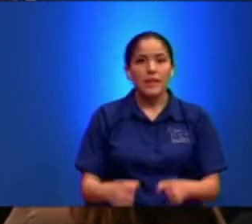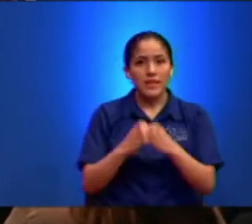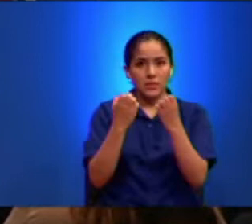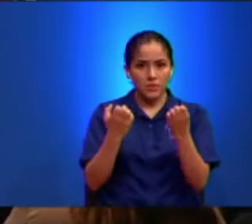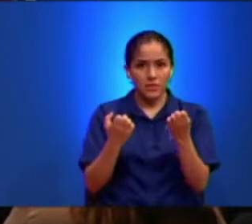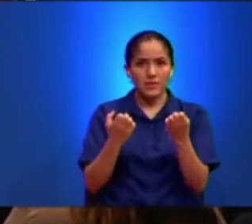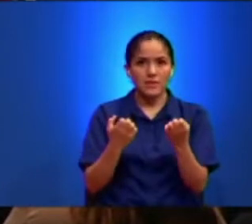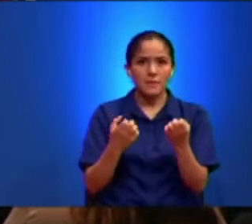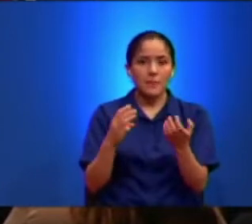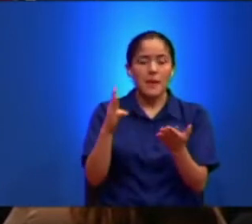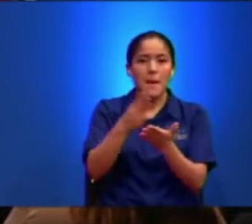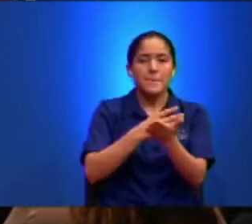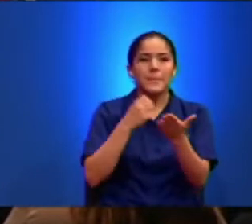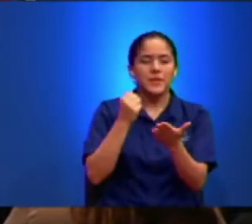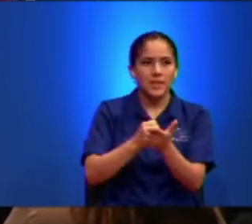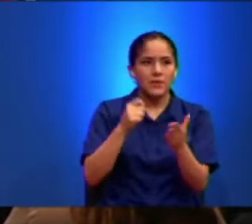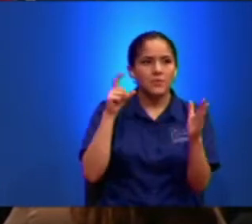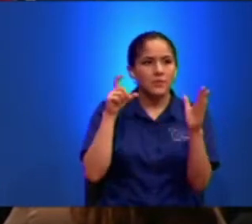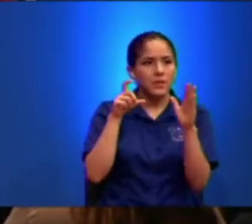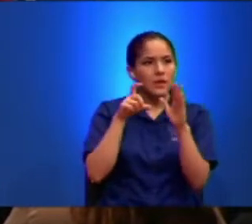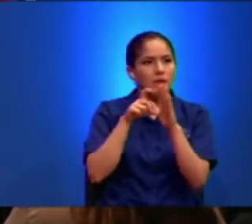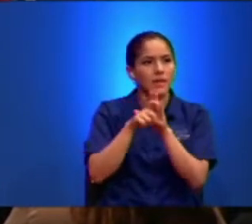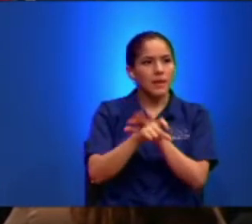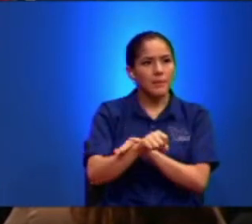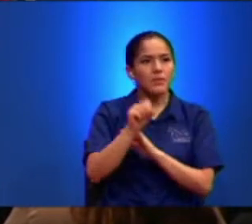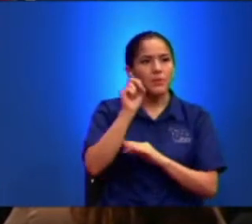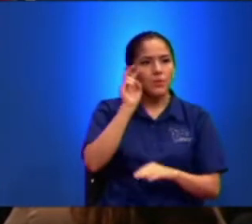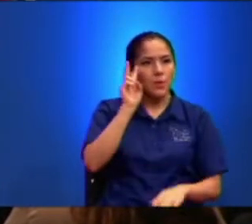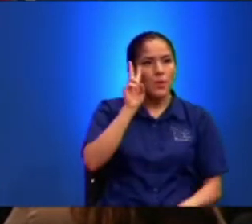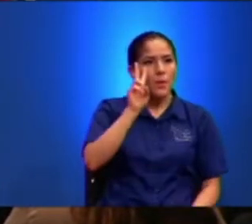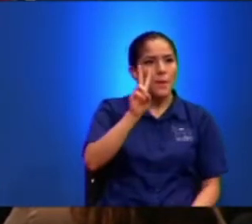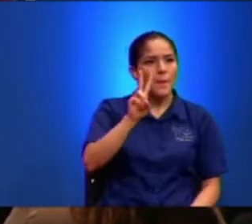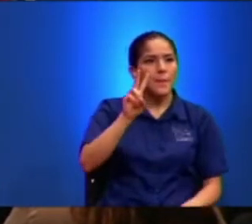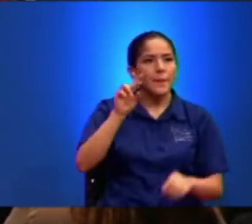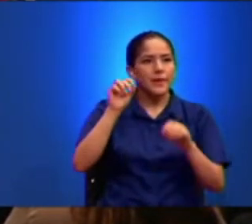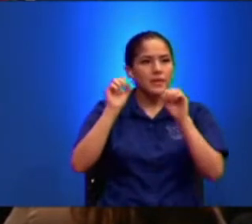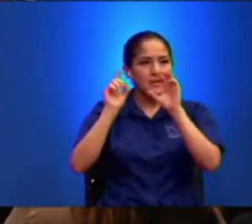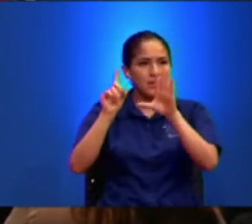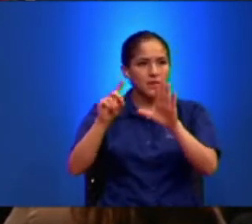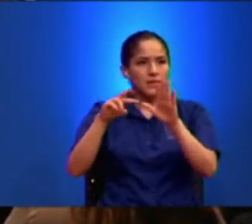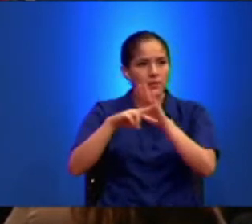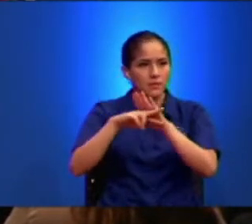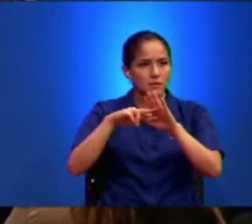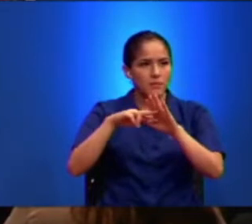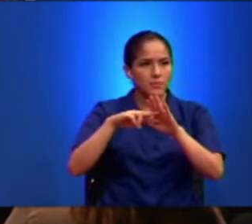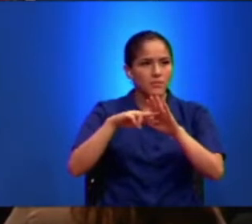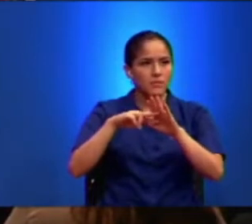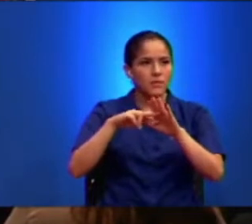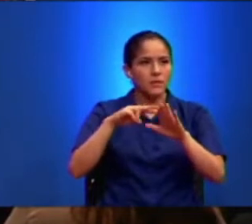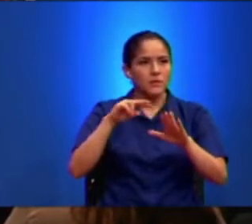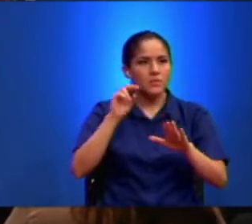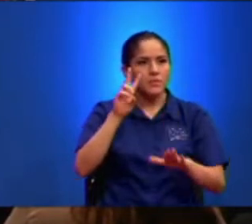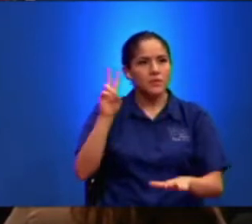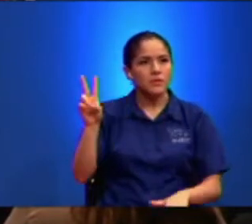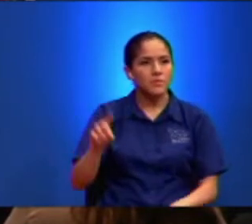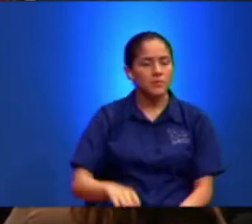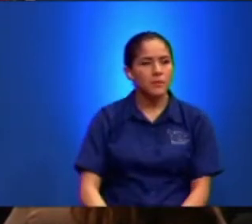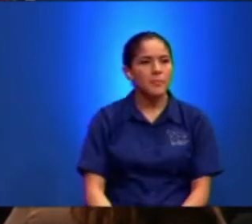1722 No lo Tiene Va Ok No La Está Cargando Entonces Quien Quien Quieres